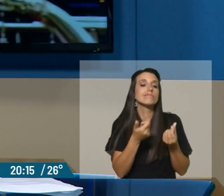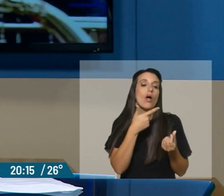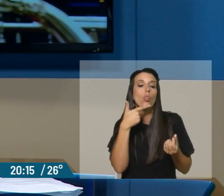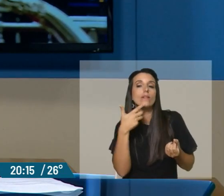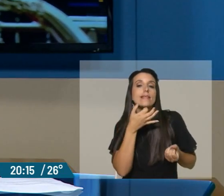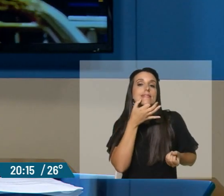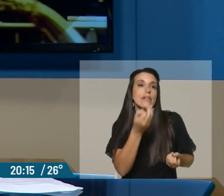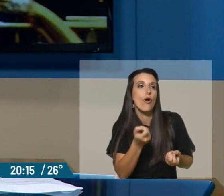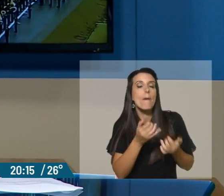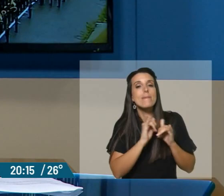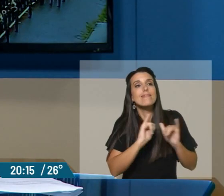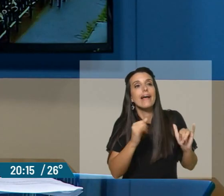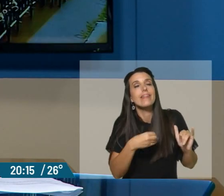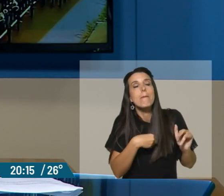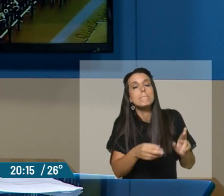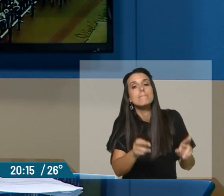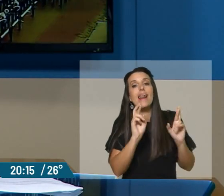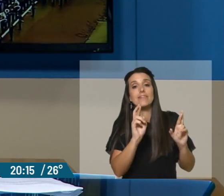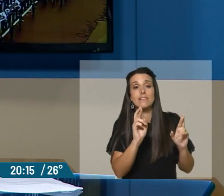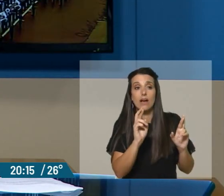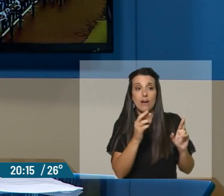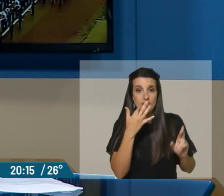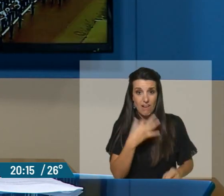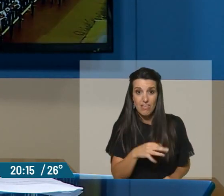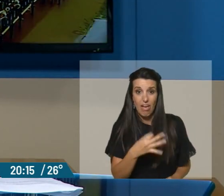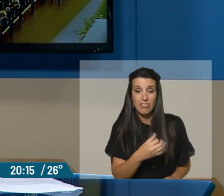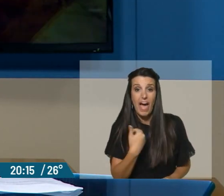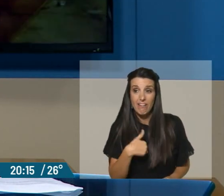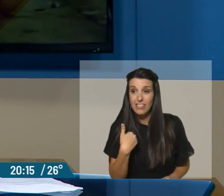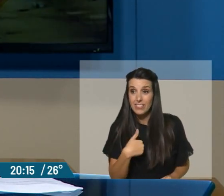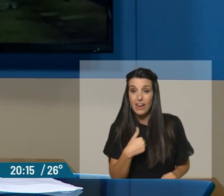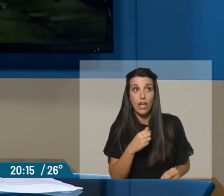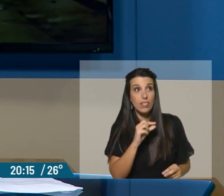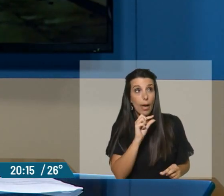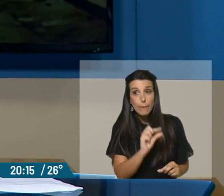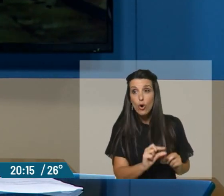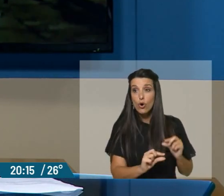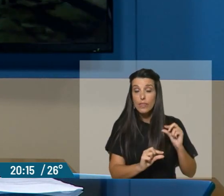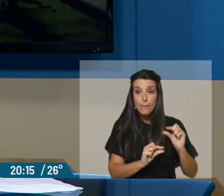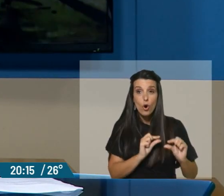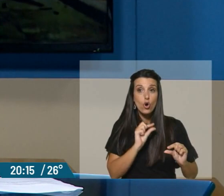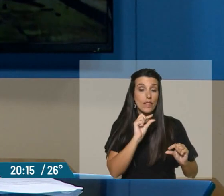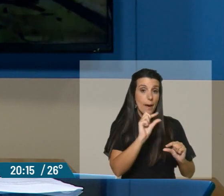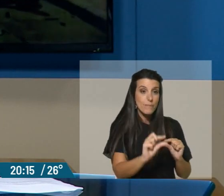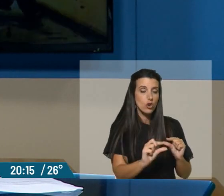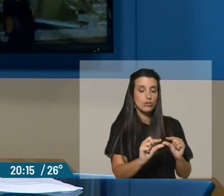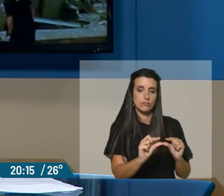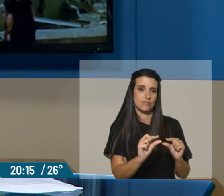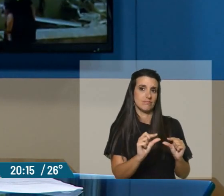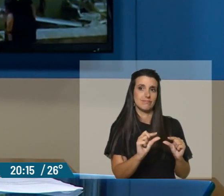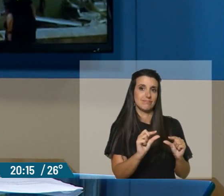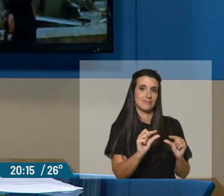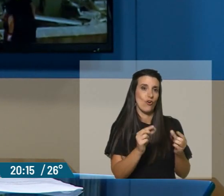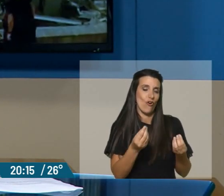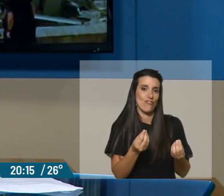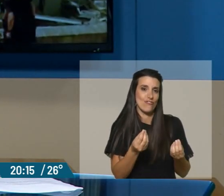ofreció ese mensaje de esperanza cuando, en realidad, ese gradualismo, de alguna manera, choca con lo